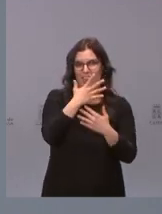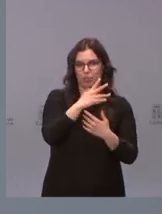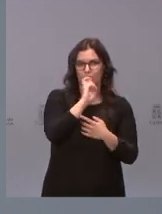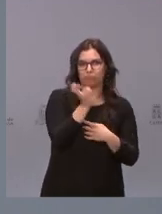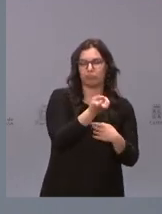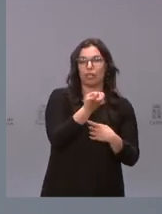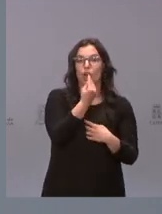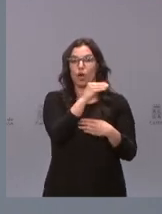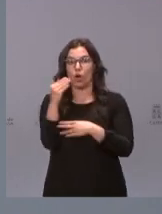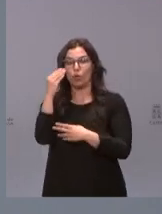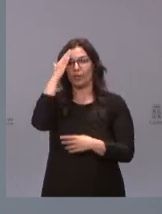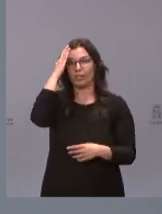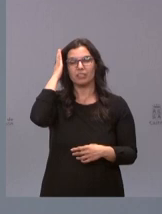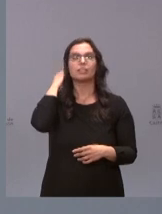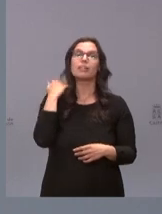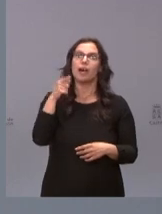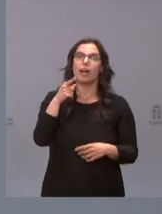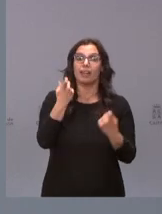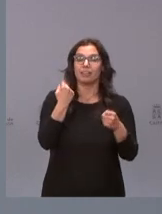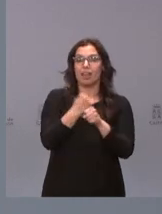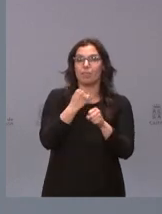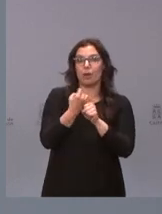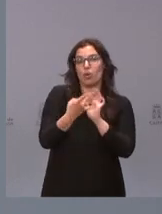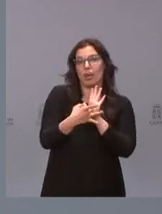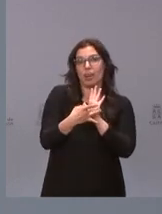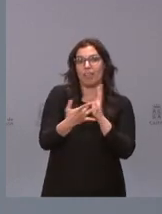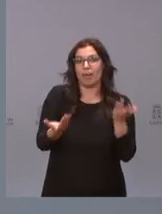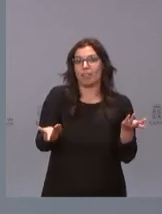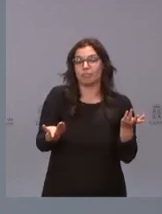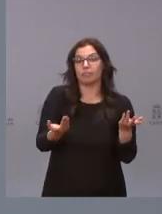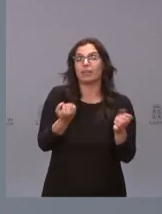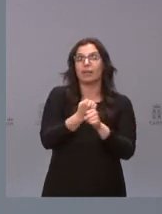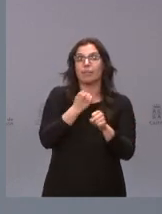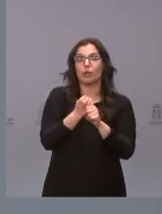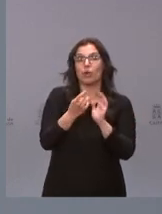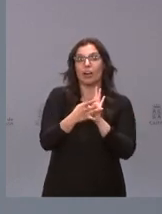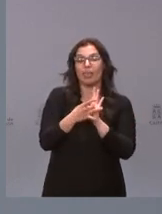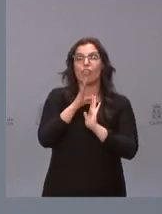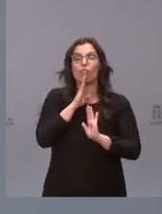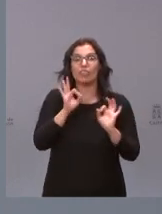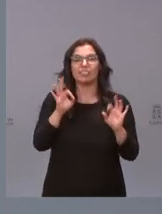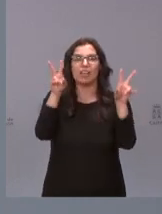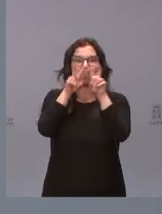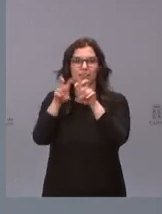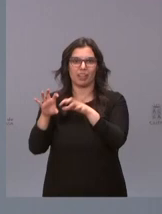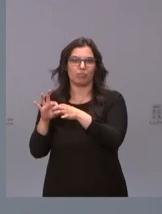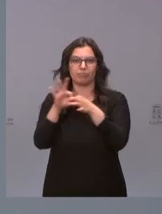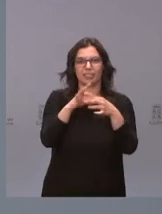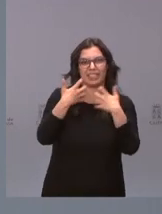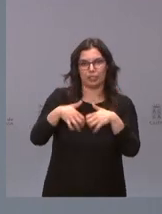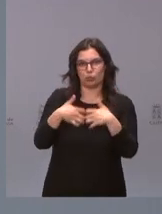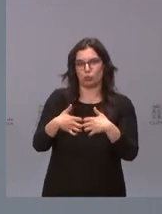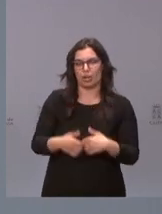forman jóvenes que necesitan empleo de calidad y el empleo de calidad va a estar en la investigación asociada a la industria